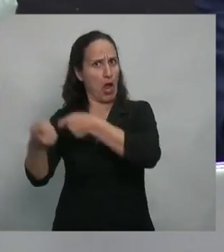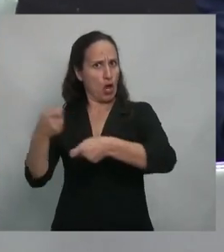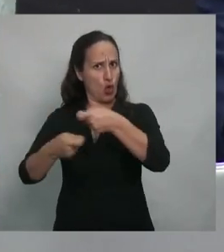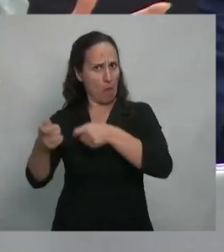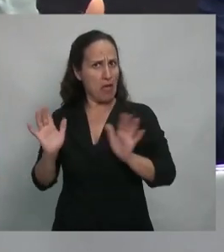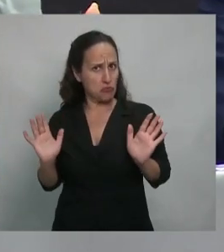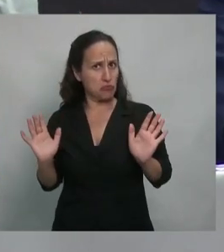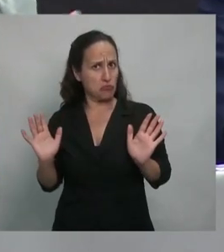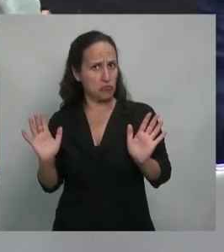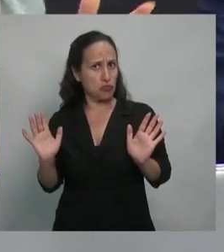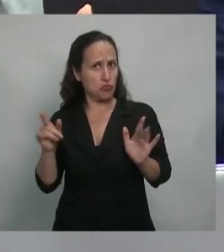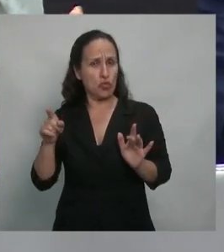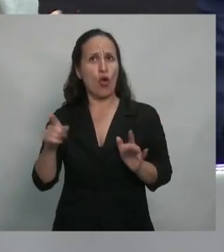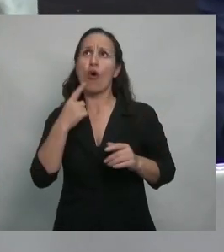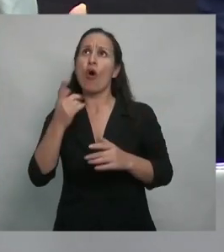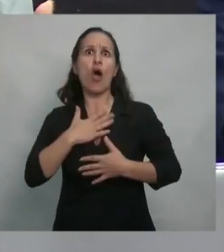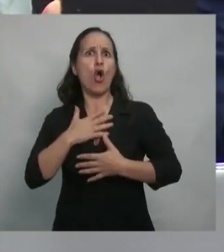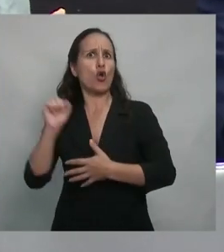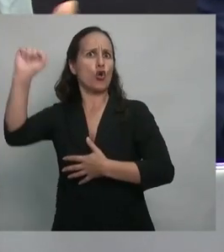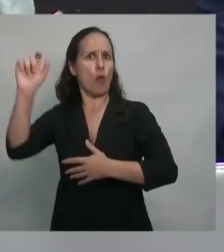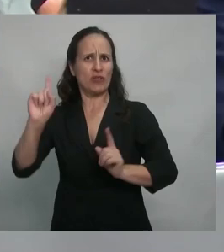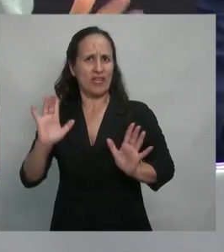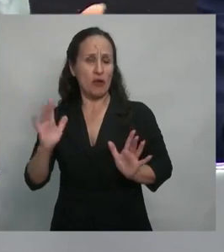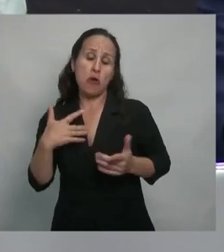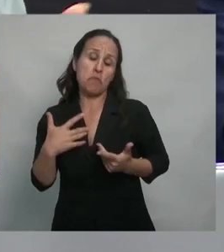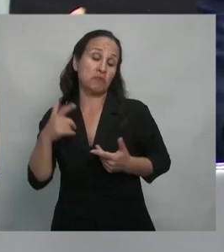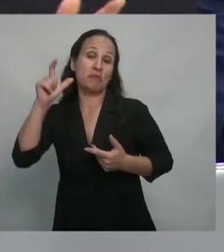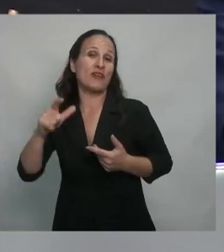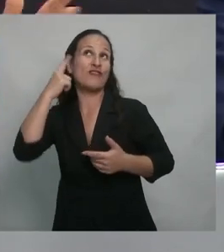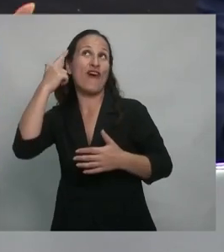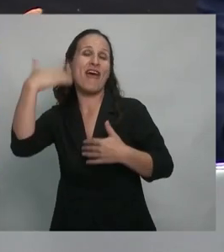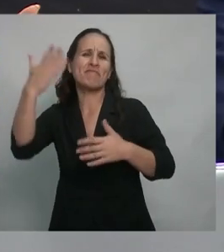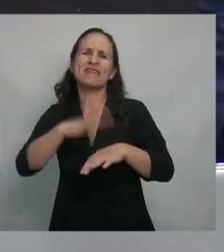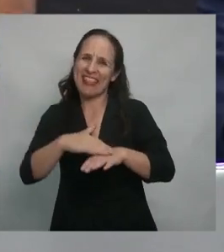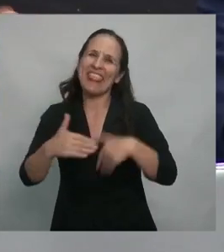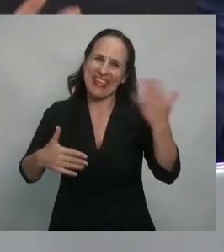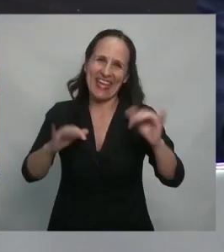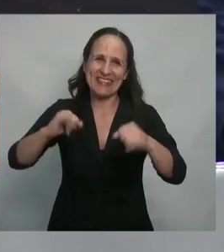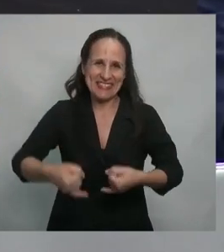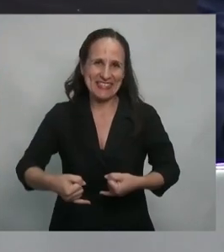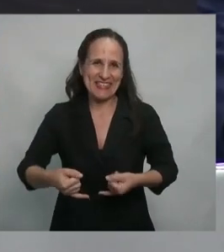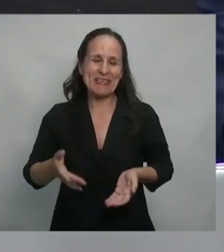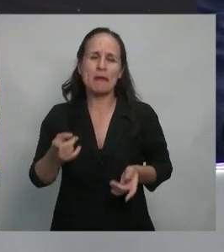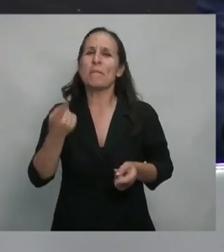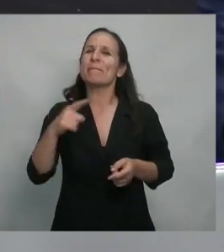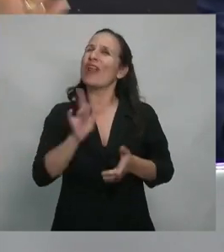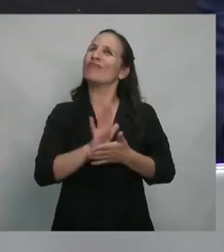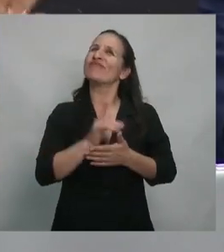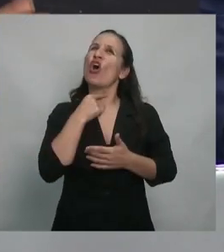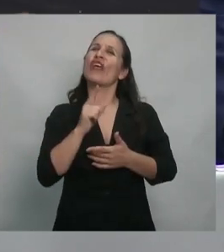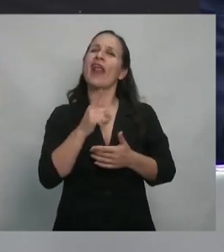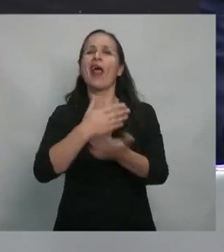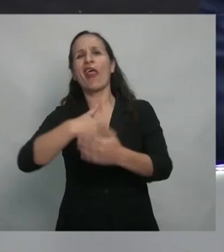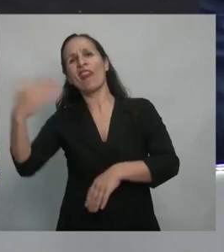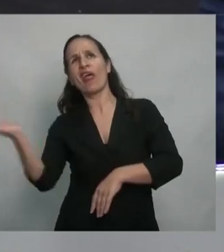definirse como comunistas, sino simplemente como gente progresista de izquierda, pero no puede ser esa la división. No